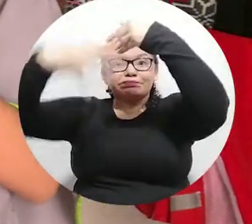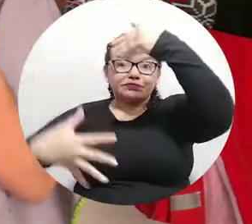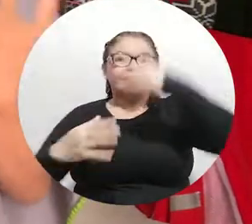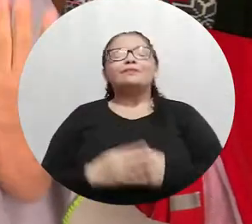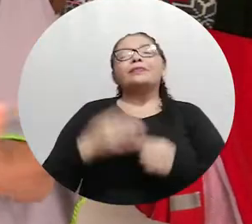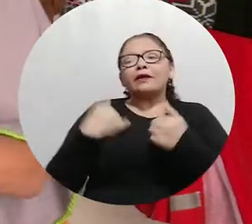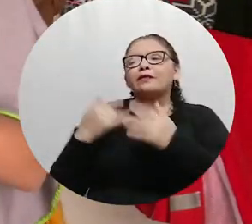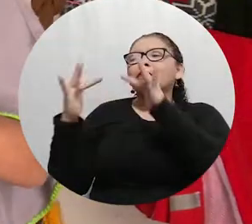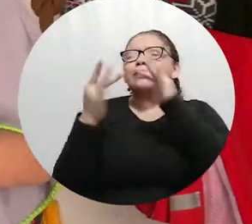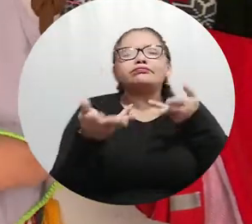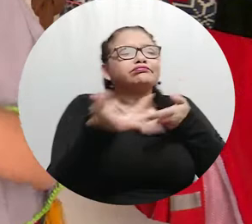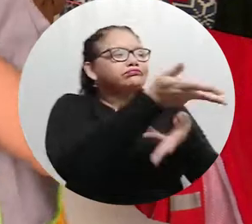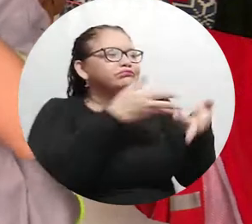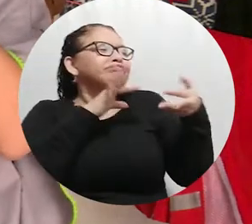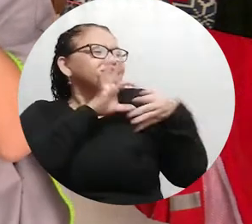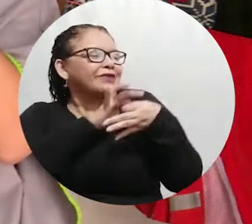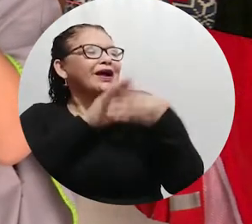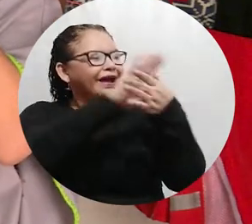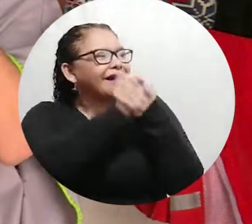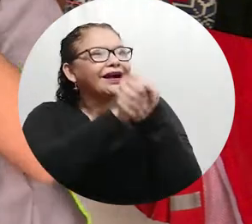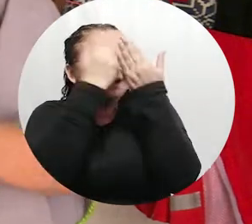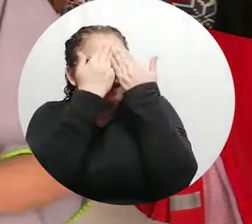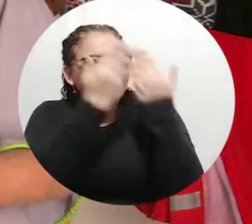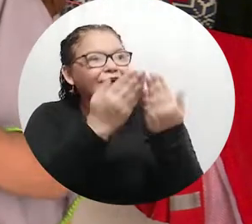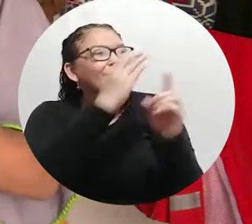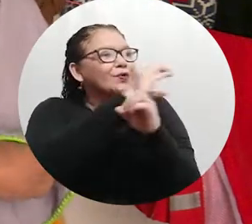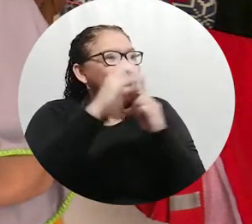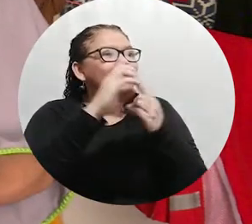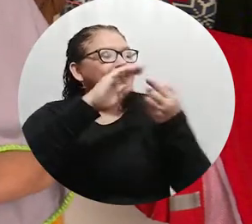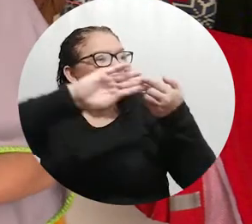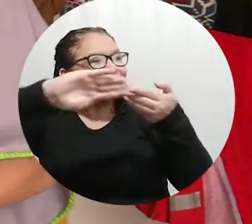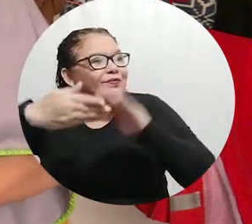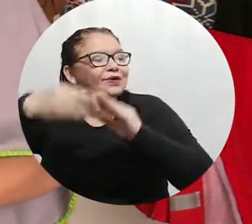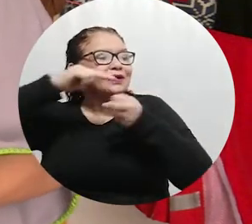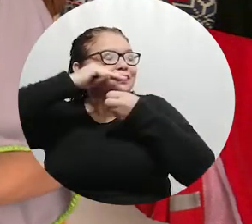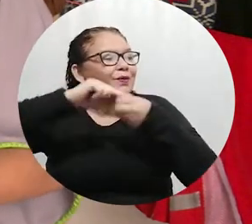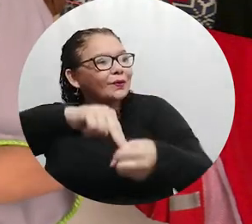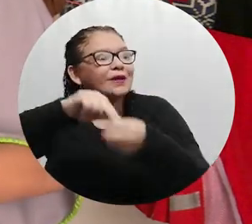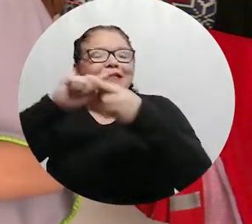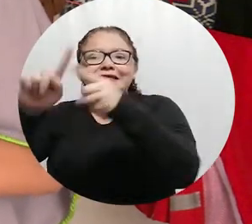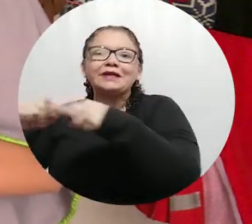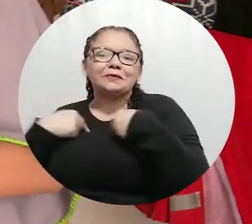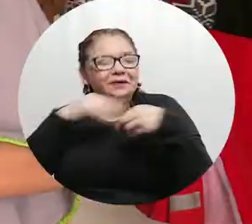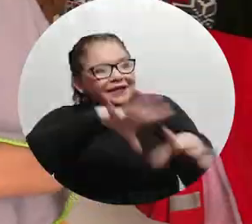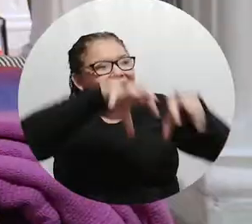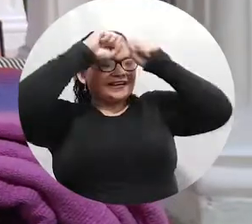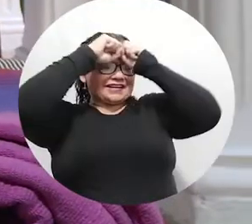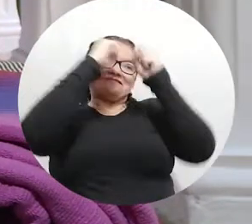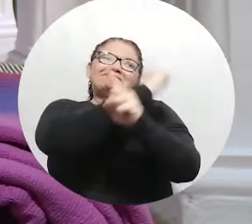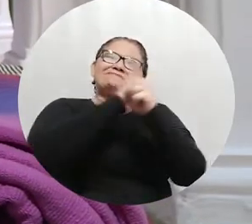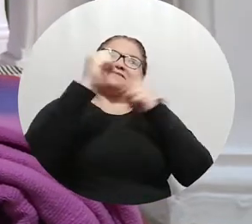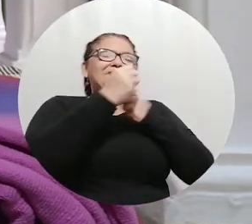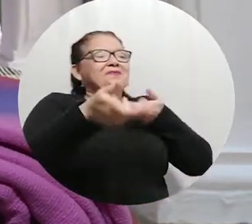vínculos con los demás grupos étnicos para compartir, aprender y